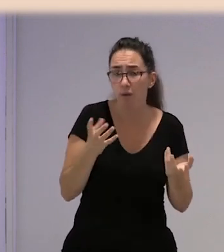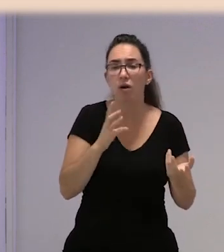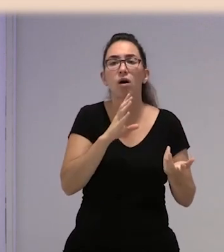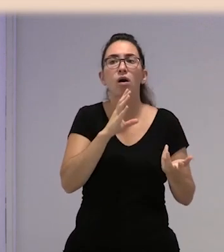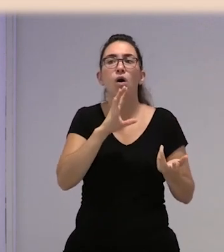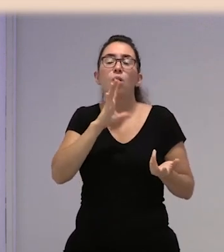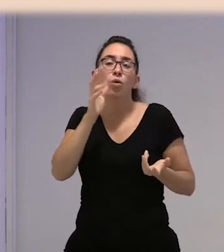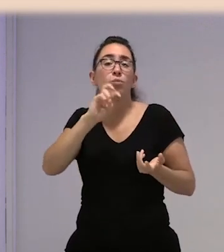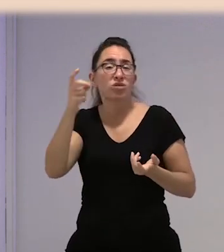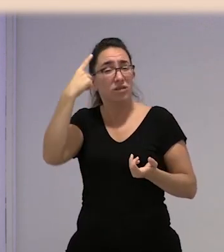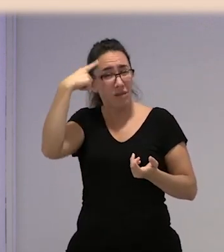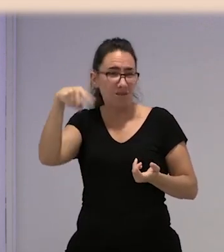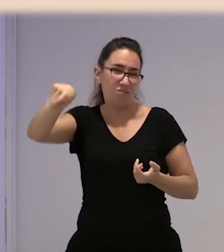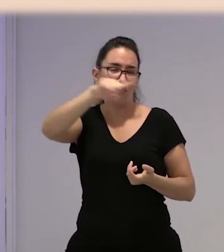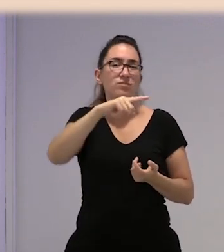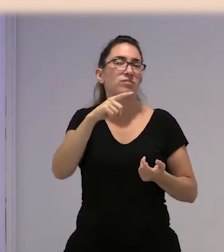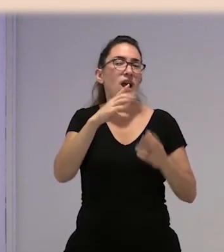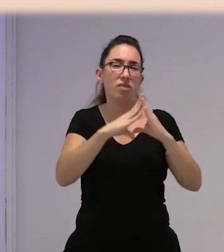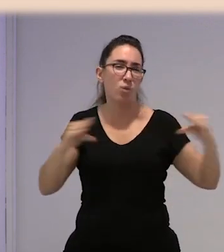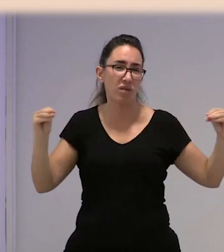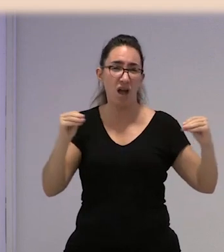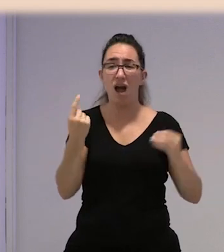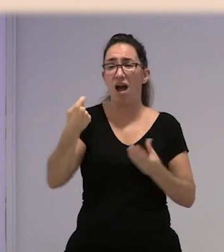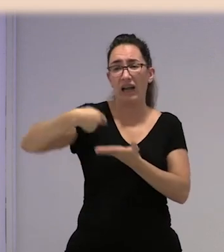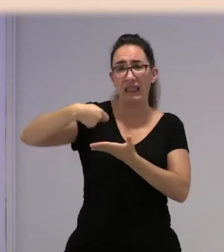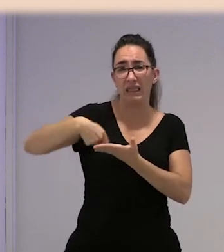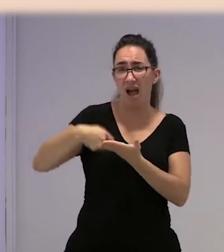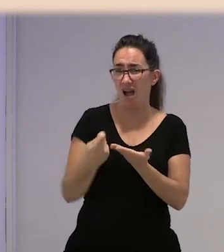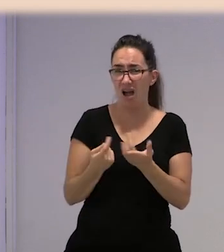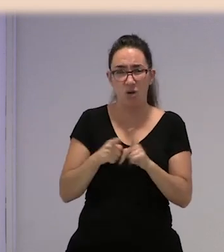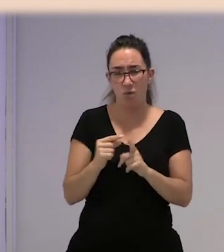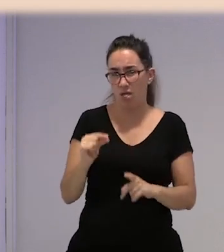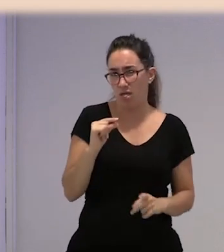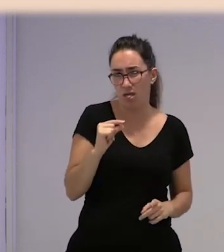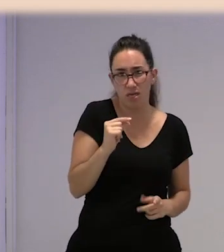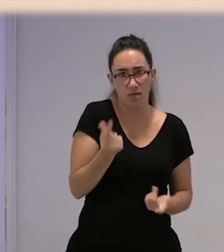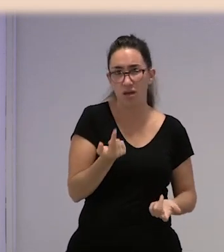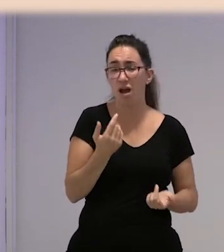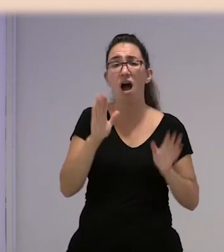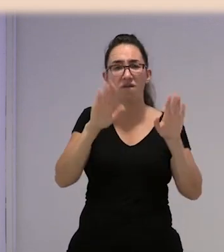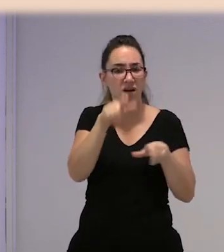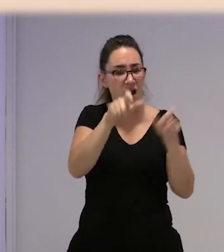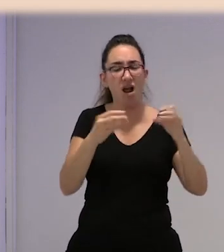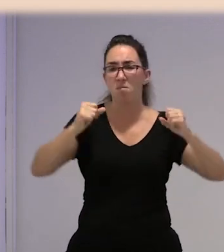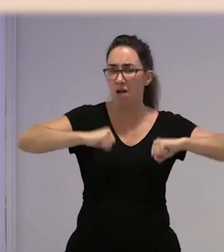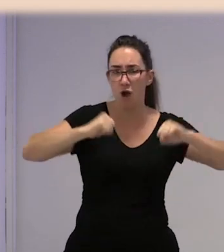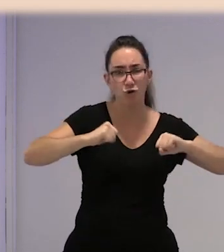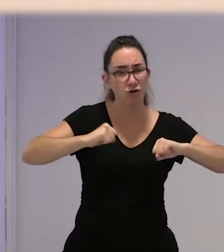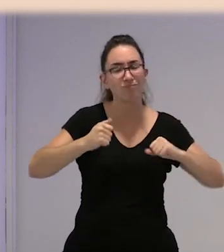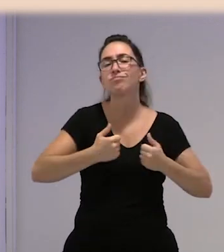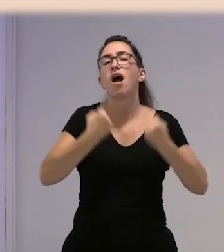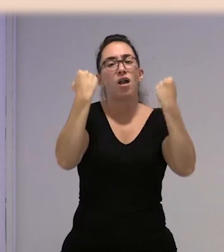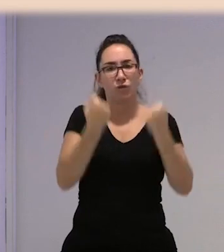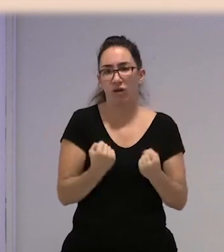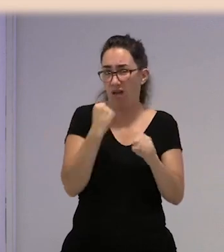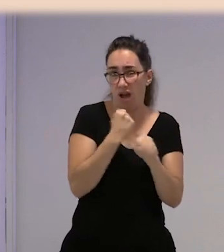renta agraria es una auténtica miseria que no te da para poder vivir y tienes que trabajar con esa edad en el campo. Y ahora te haces la